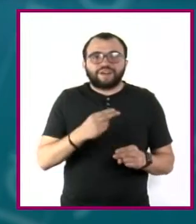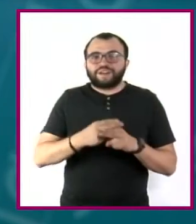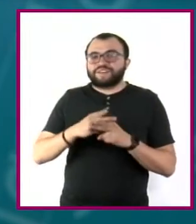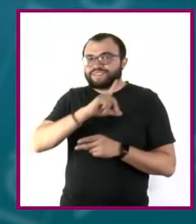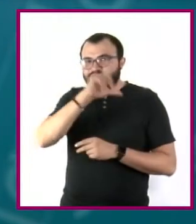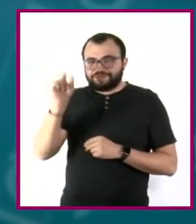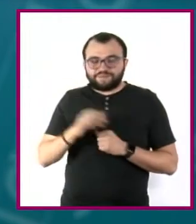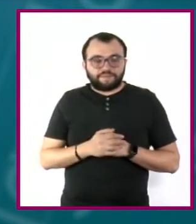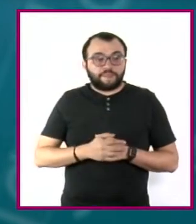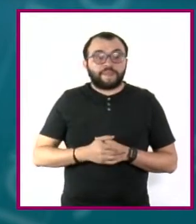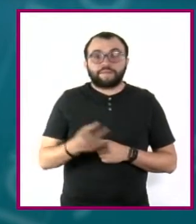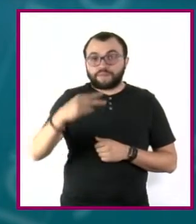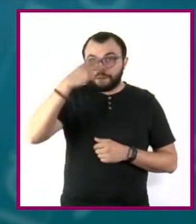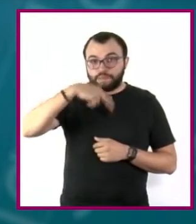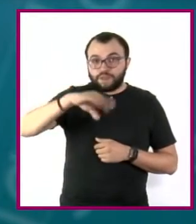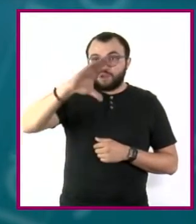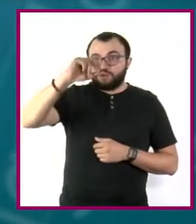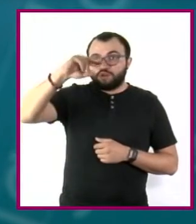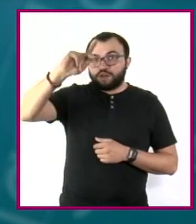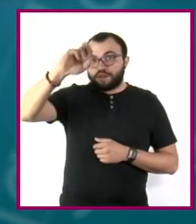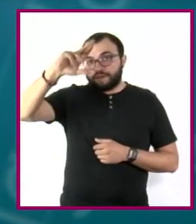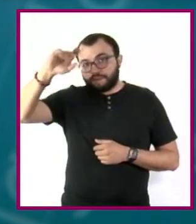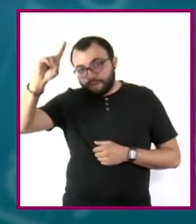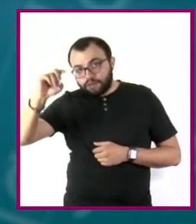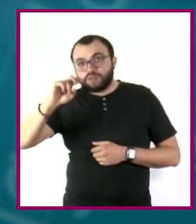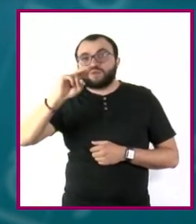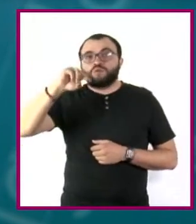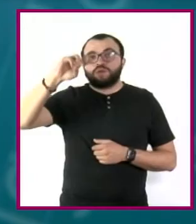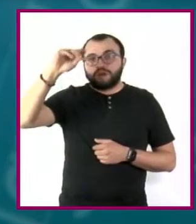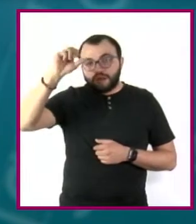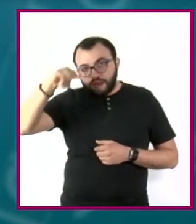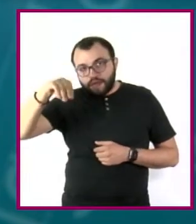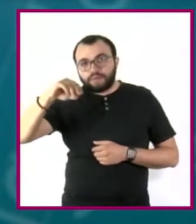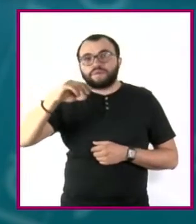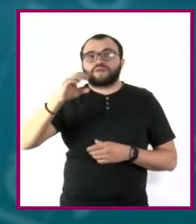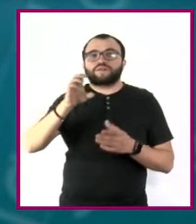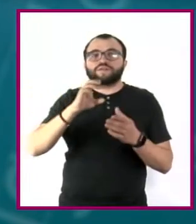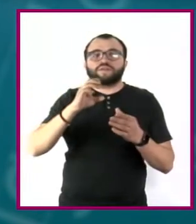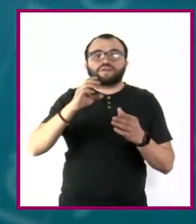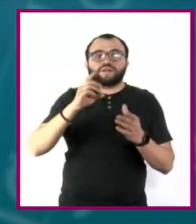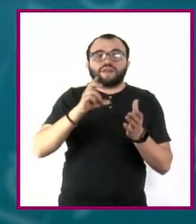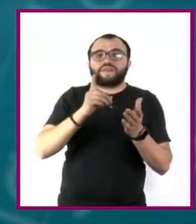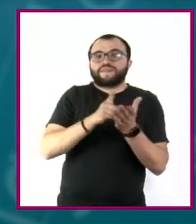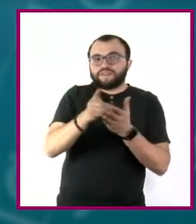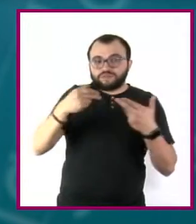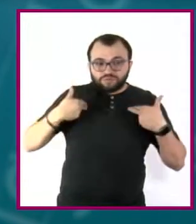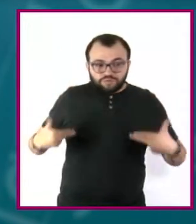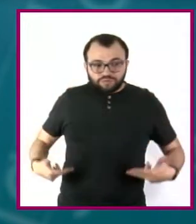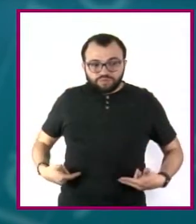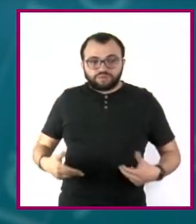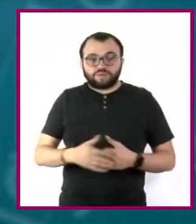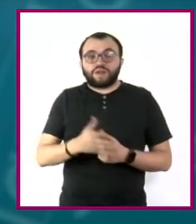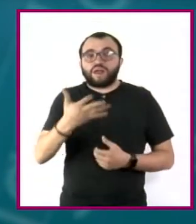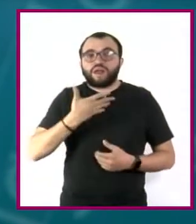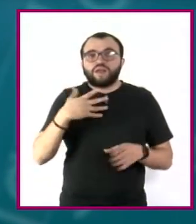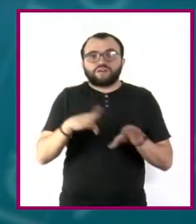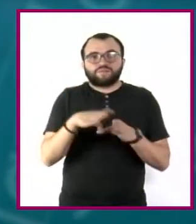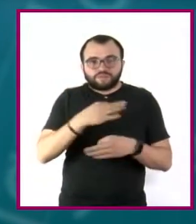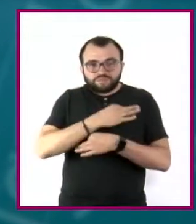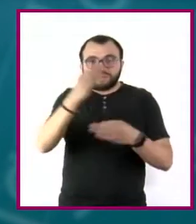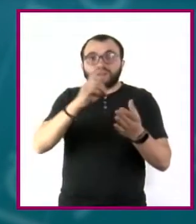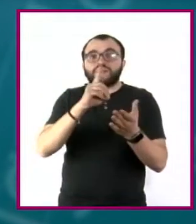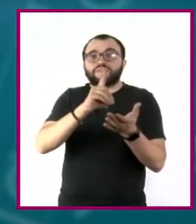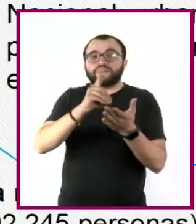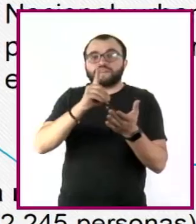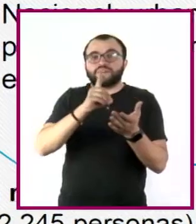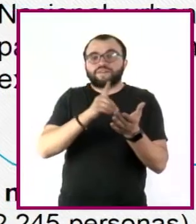México, CONAPREP, la UNAM, el CONACYD, la Comisión Nacional de Derechos Humanos y el INEGI realizan la encuesta nacional de discriminación